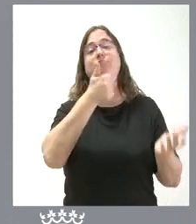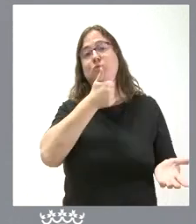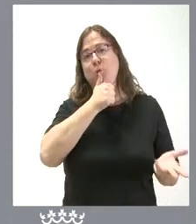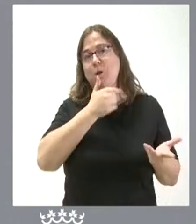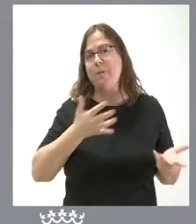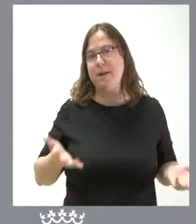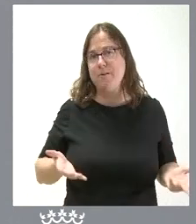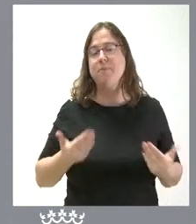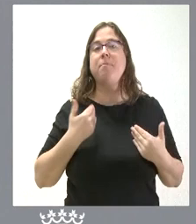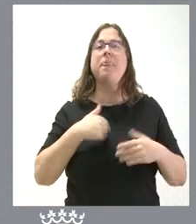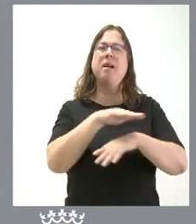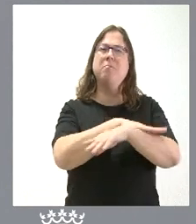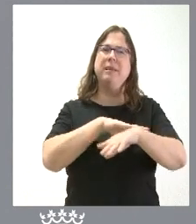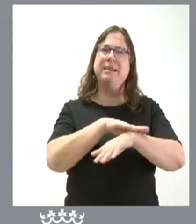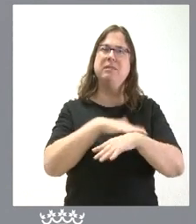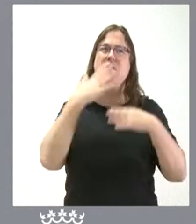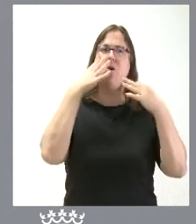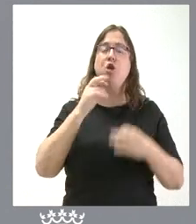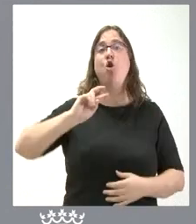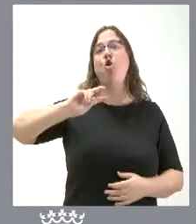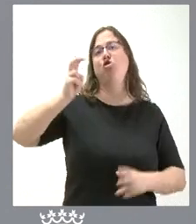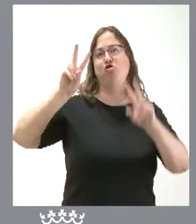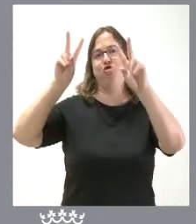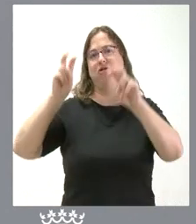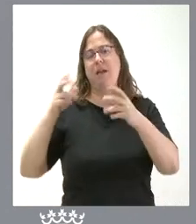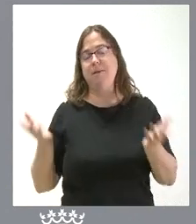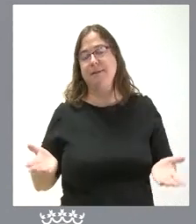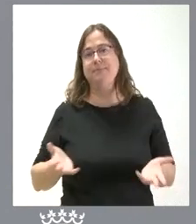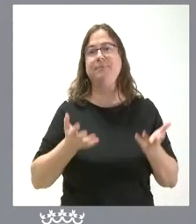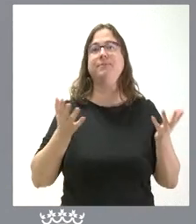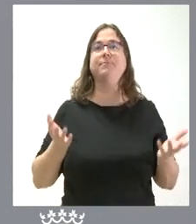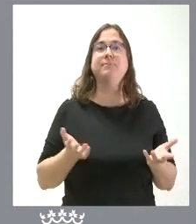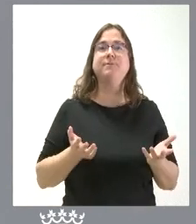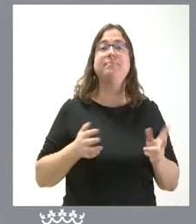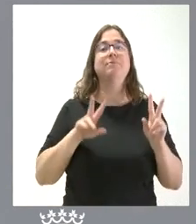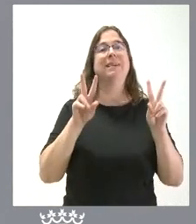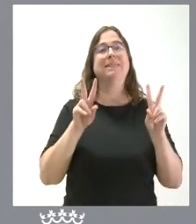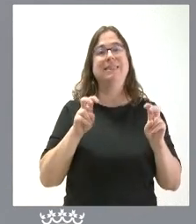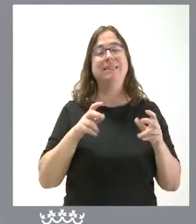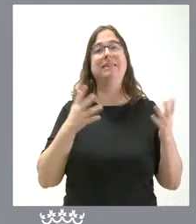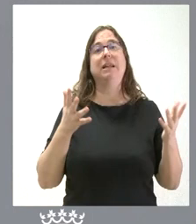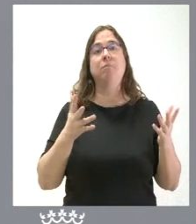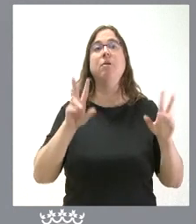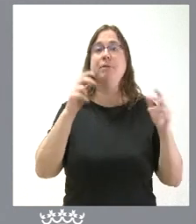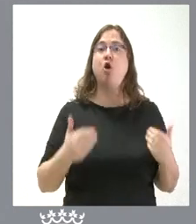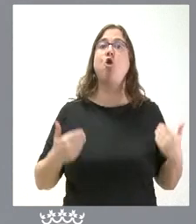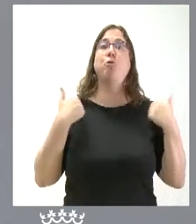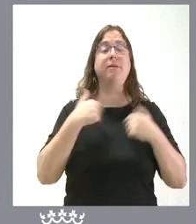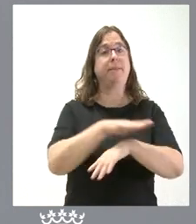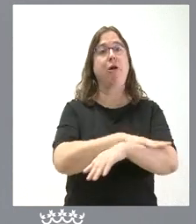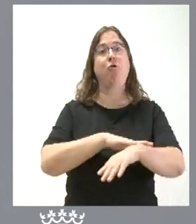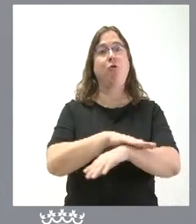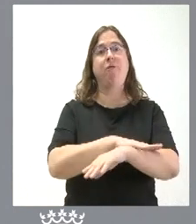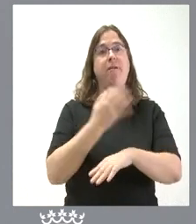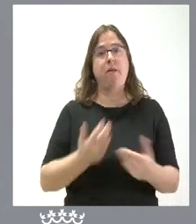convocatoria el ministro creo que está en otras cuestiones en fin es un tema que siendo competencia del gobierno tendría que ser